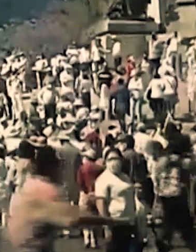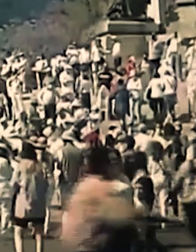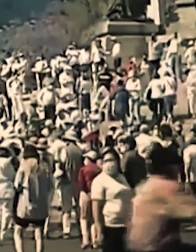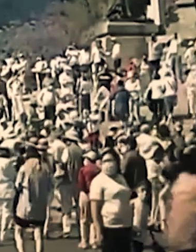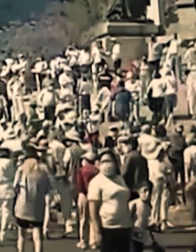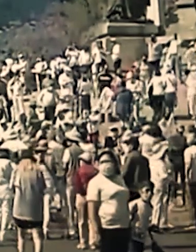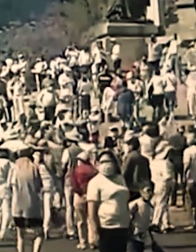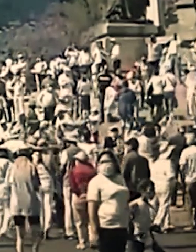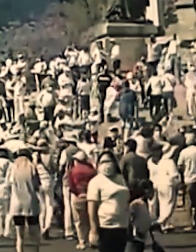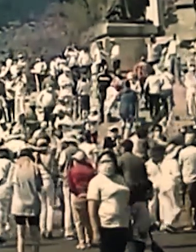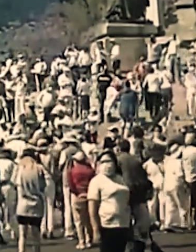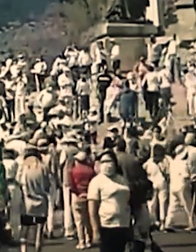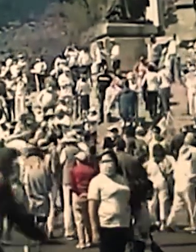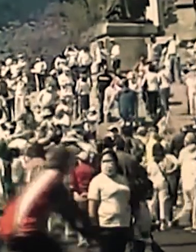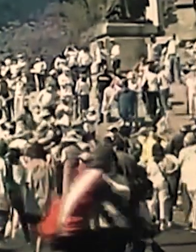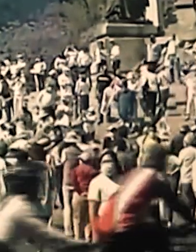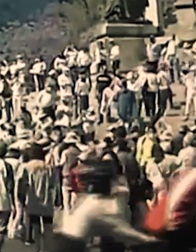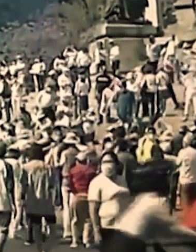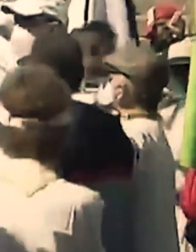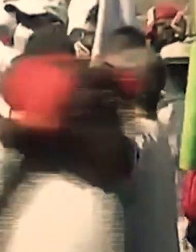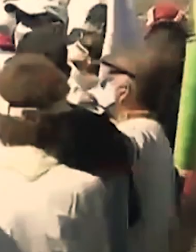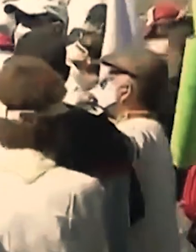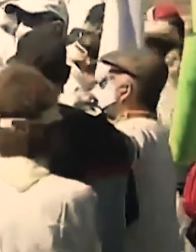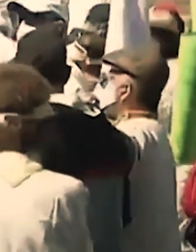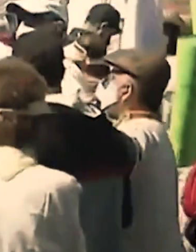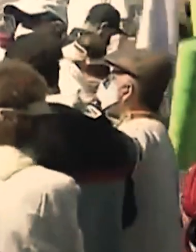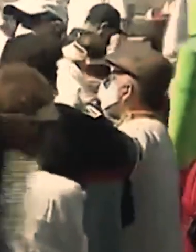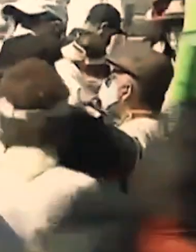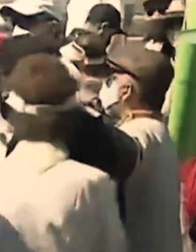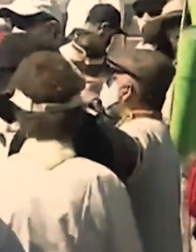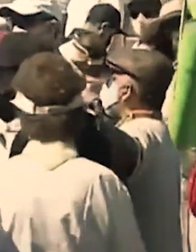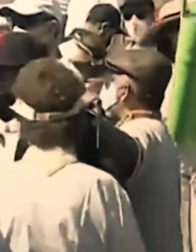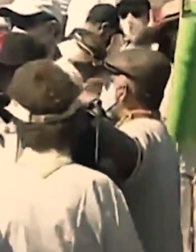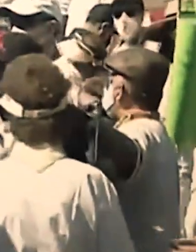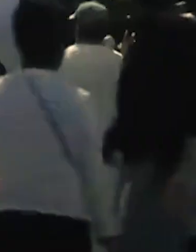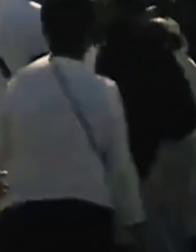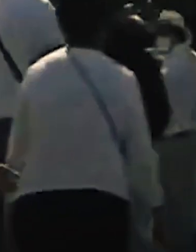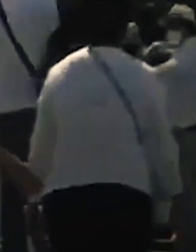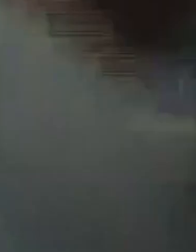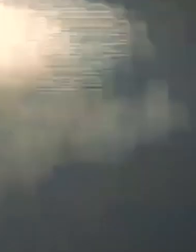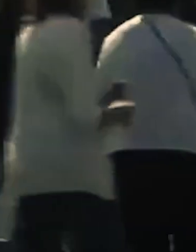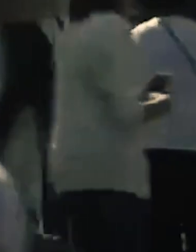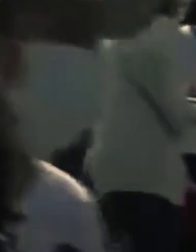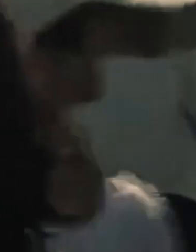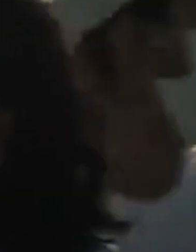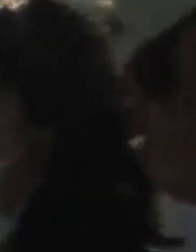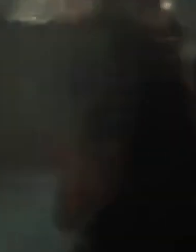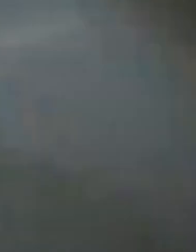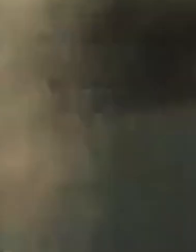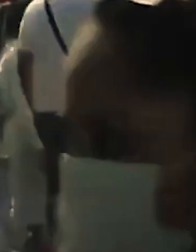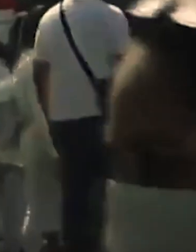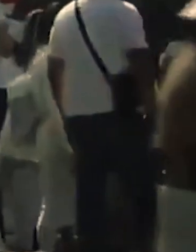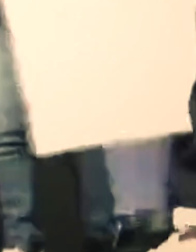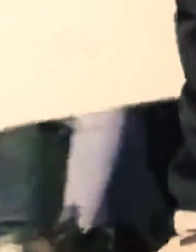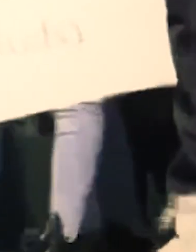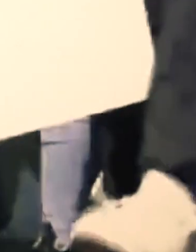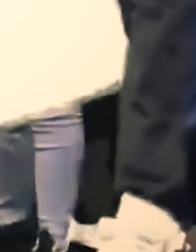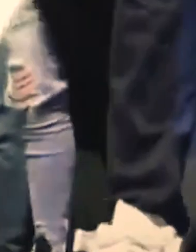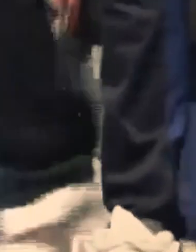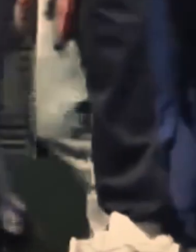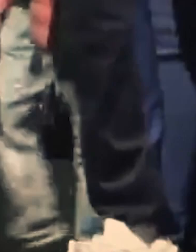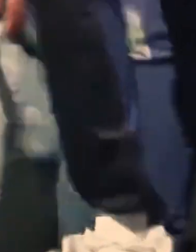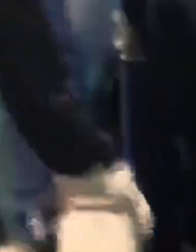las facilidades para realizar su protesta. A pesar de que en la Ciudad de México las autoridades anunciaron que mantendrán libre la plaza de la